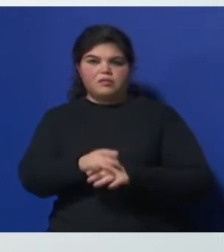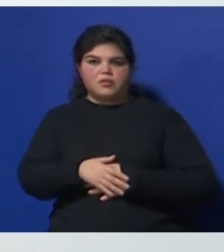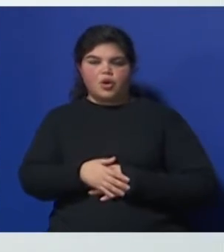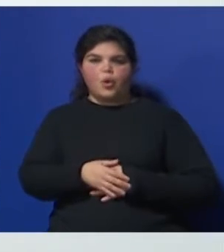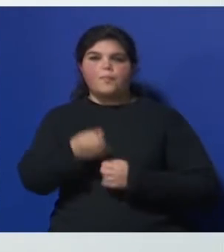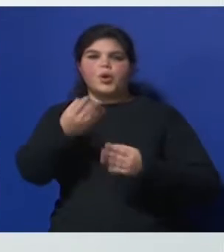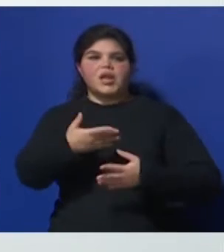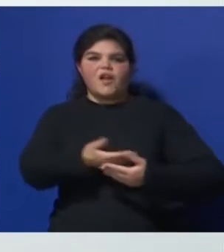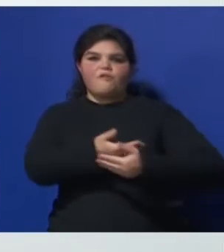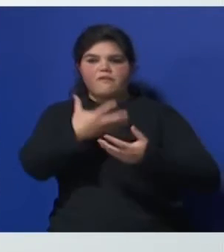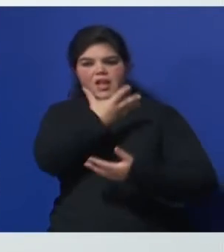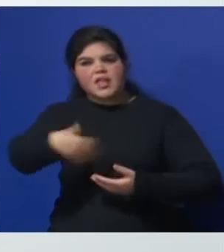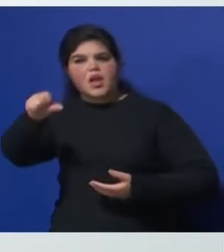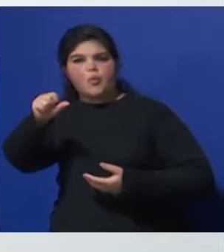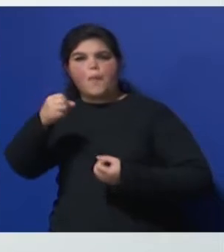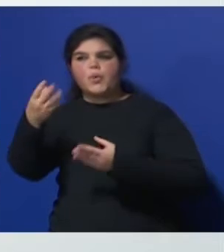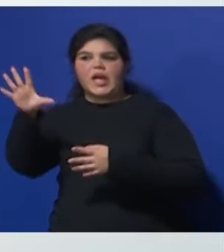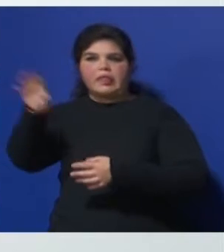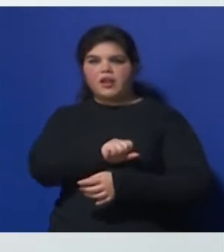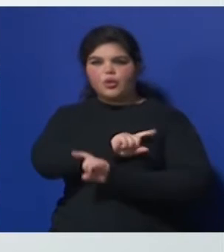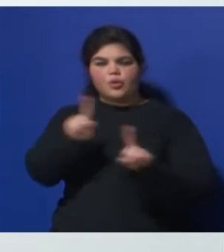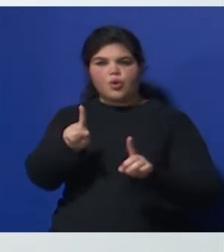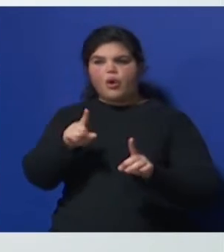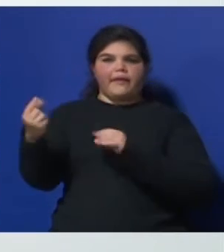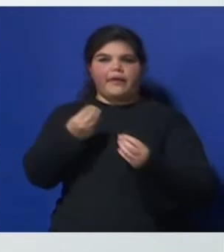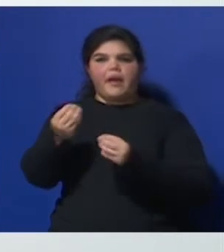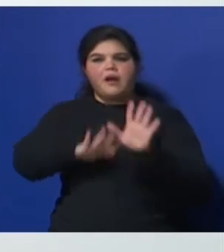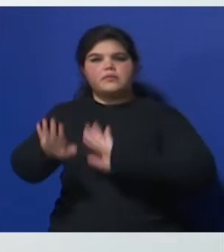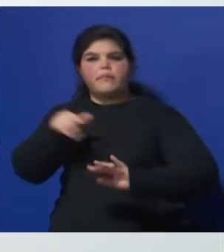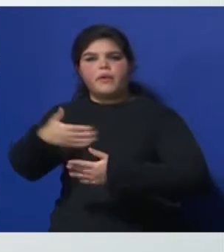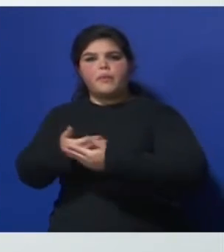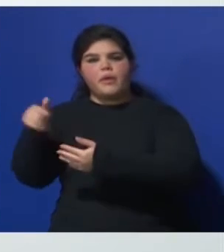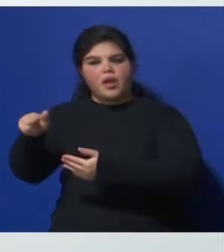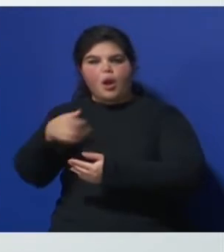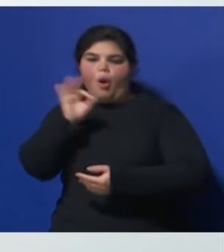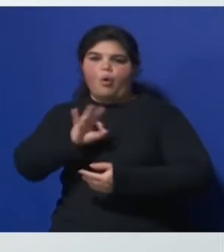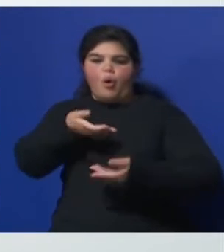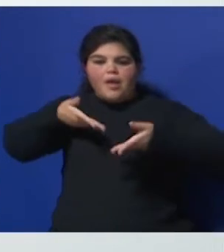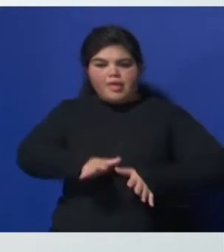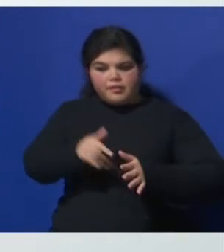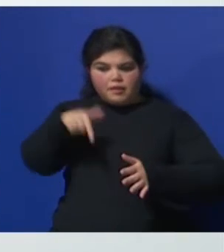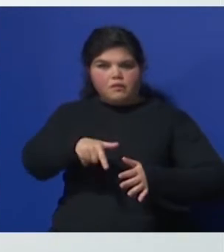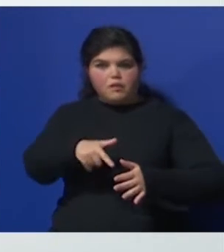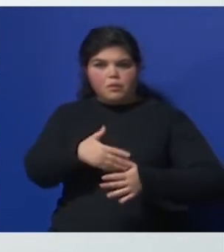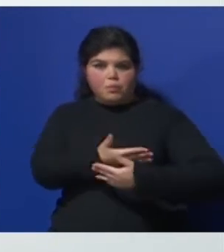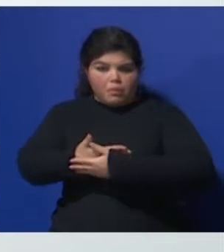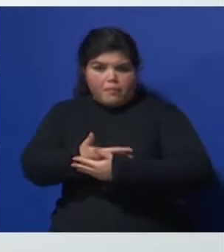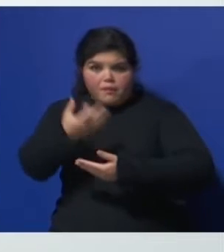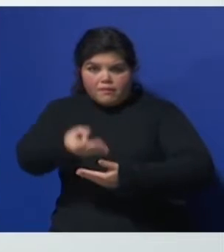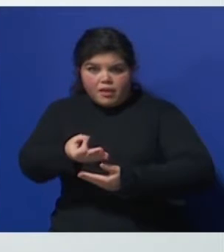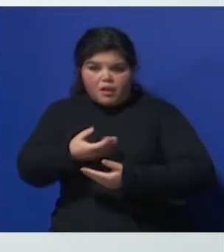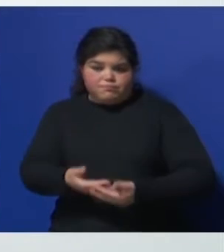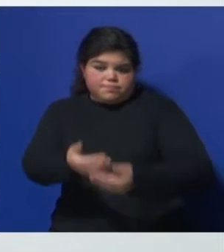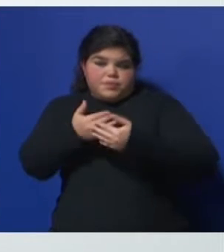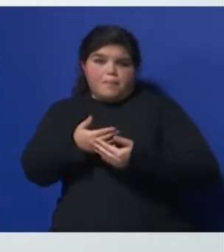bebé Por qué no Te lo traigo O qué le voy a hacer Al bebé O esto de apenas nace Todo se lo llevan Si está bien el bebé Tiene que estar Sobre el pecho De la